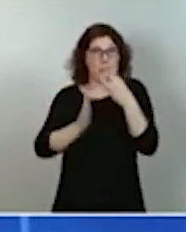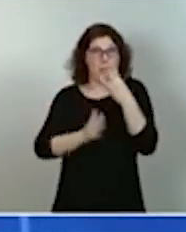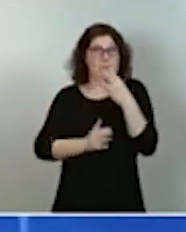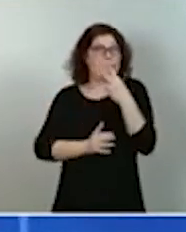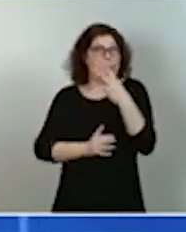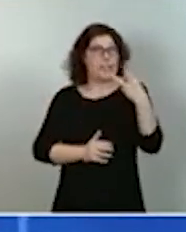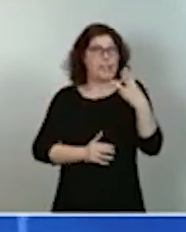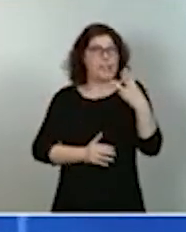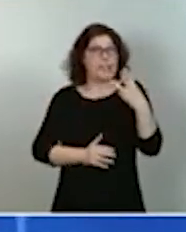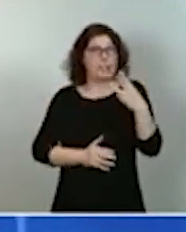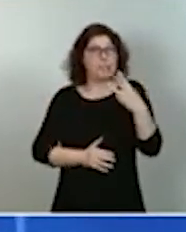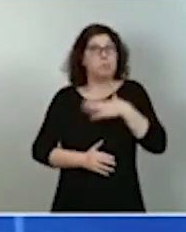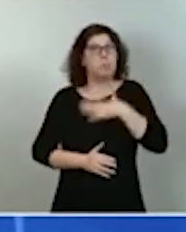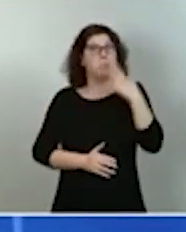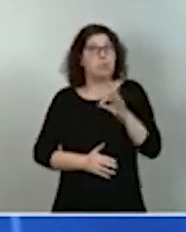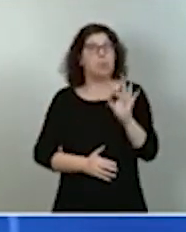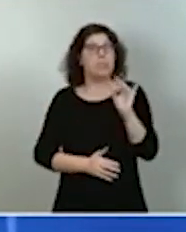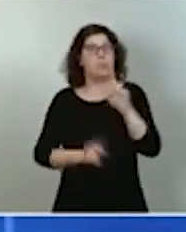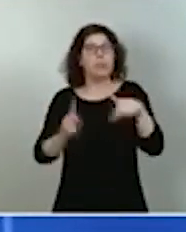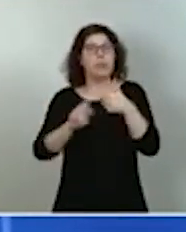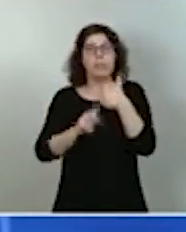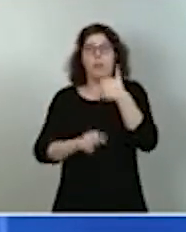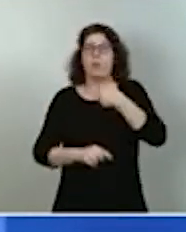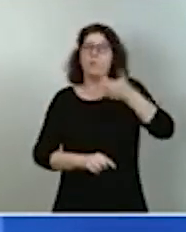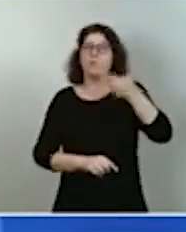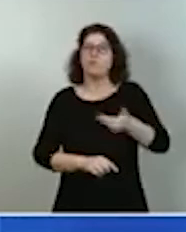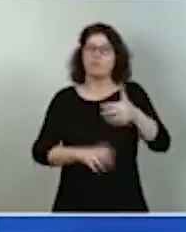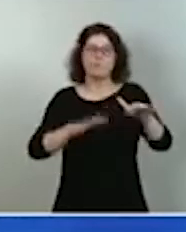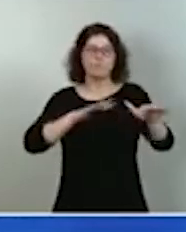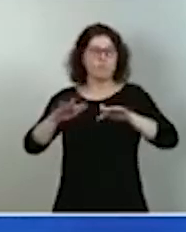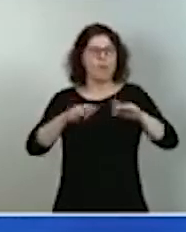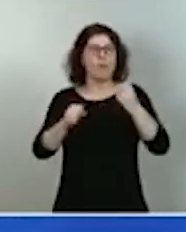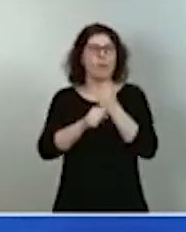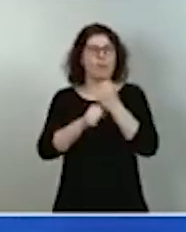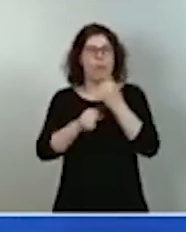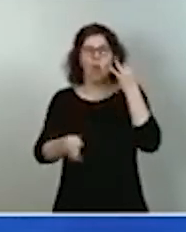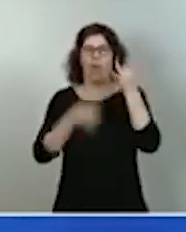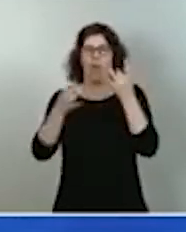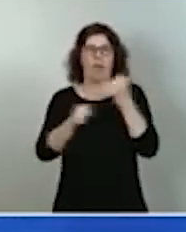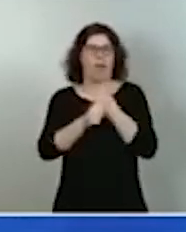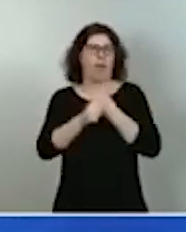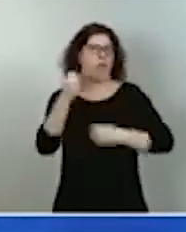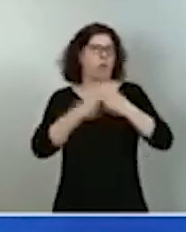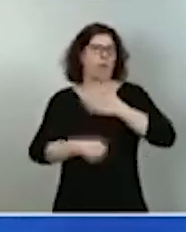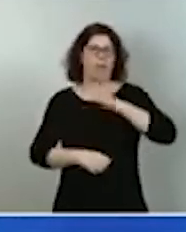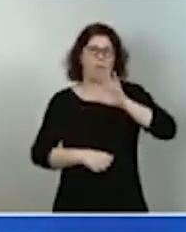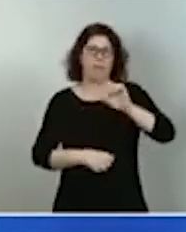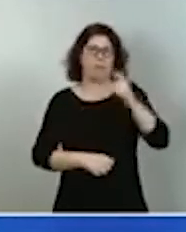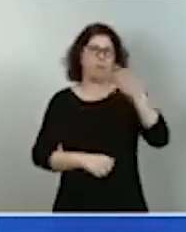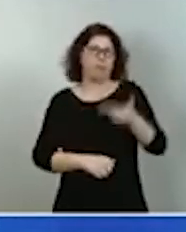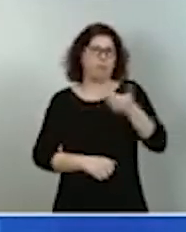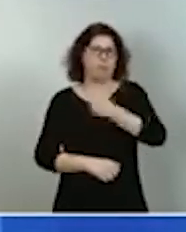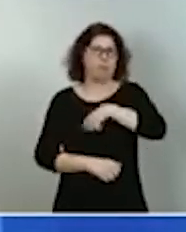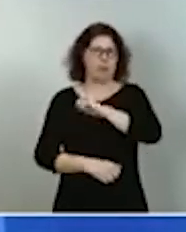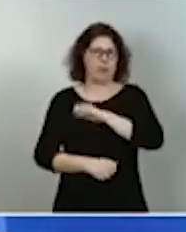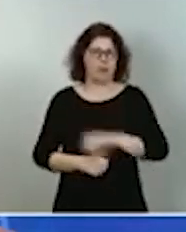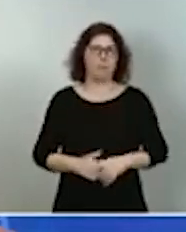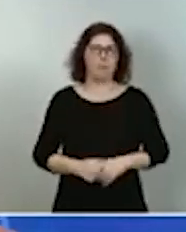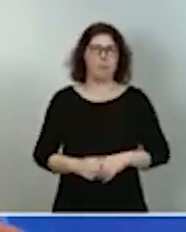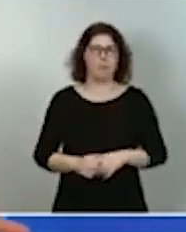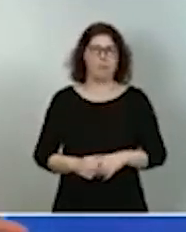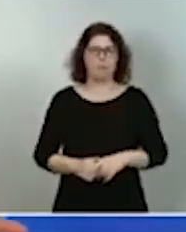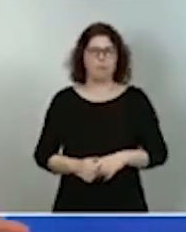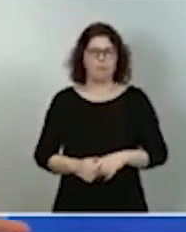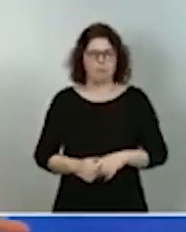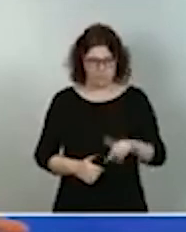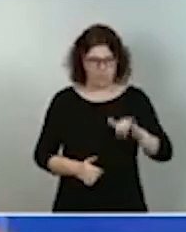es uno de los vectores de movilización de empleo y actividad económica más importante para España. Tenemos un gran potencial para transformar